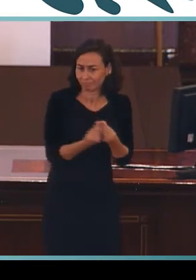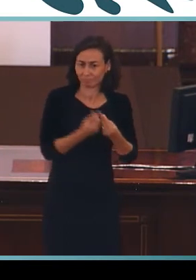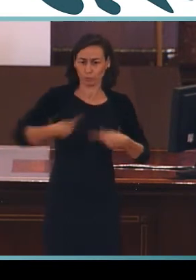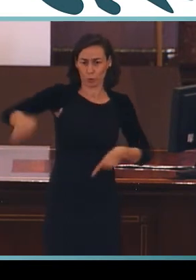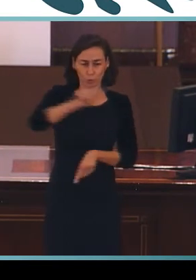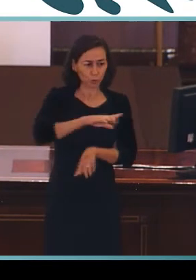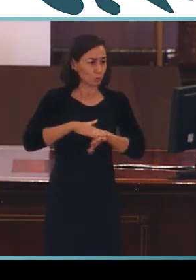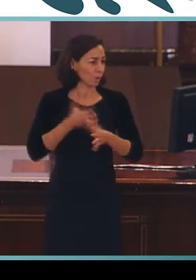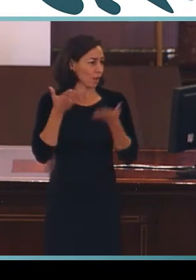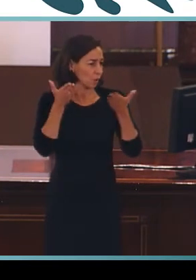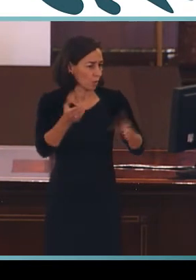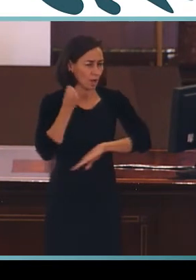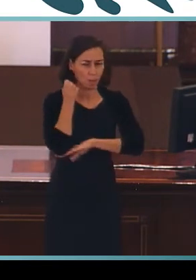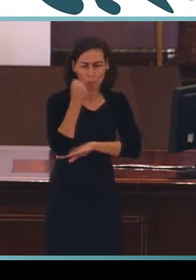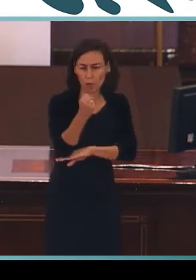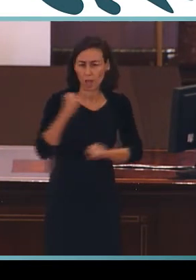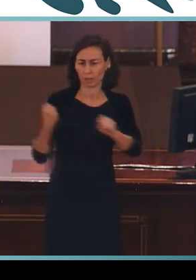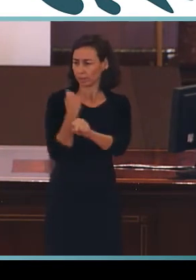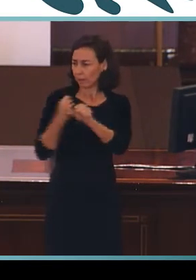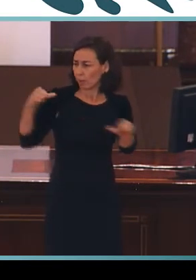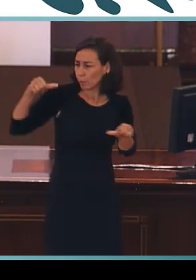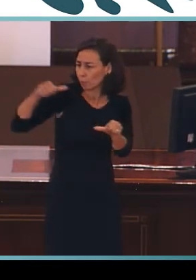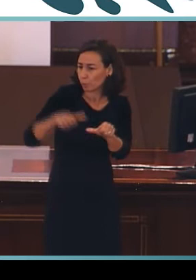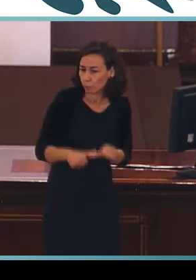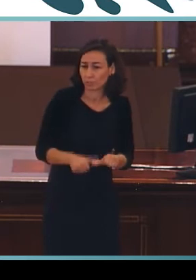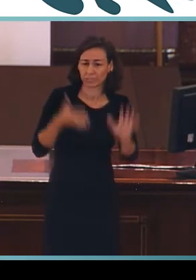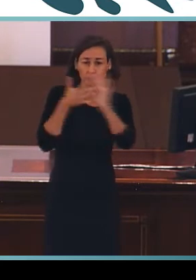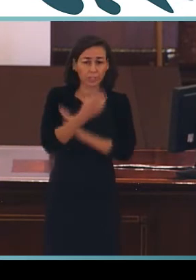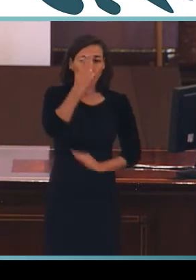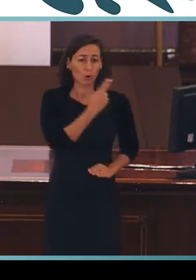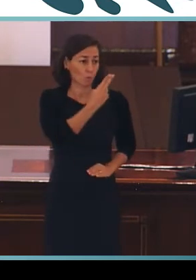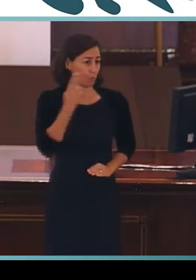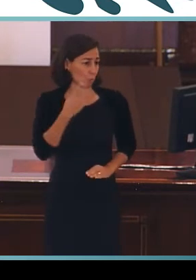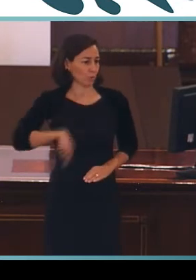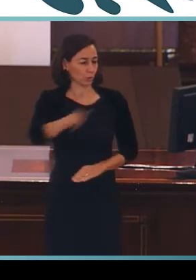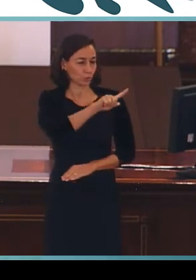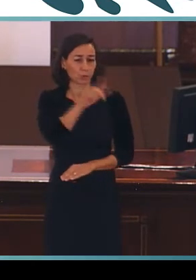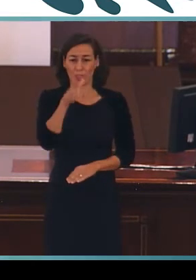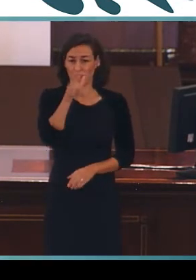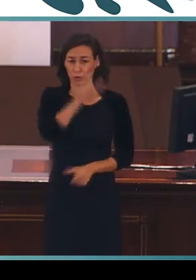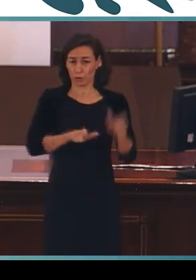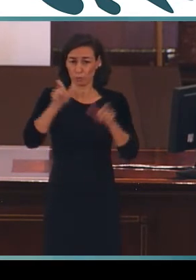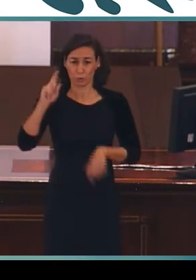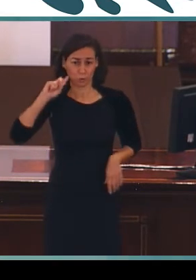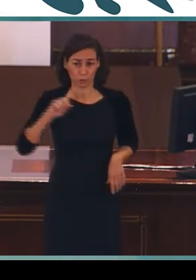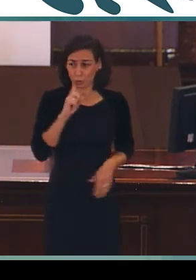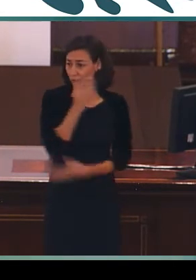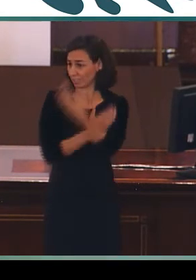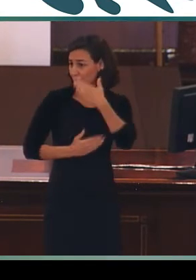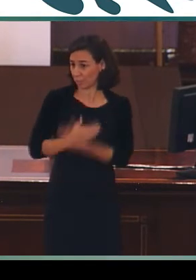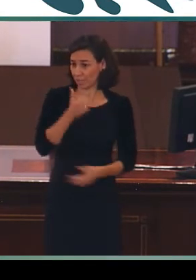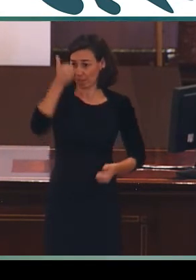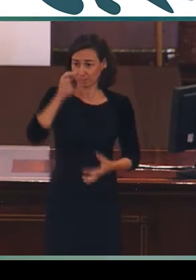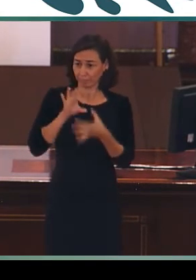poder ayudar, apoyar la labor que realizáis fruto de vuestro compromiso con los derechos de las personas con discapacidad